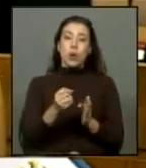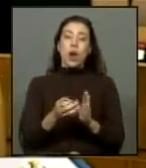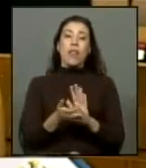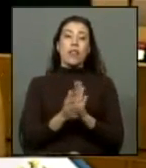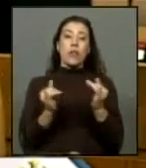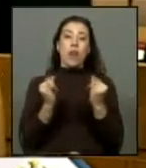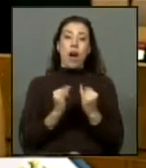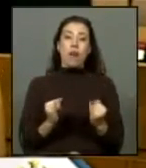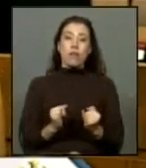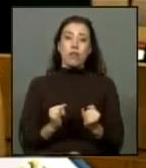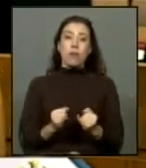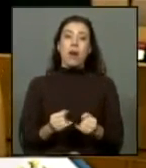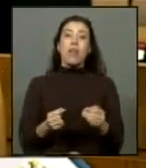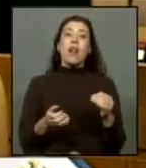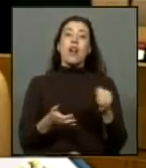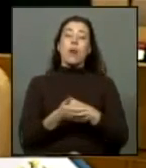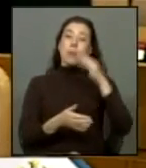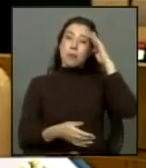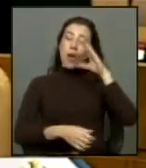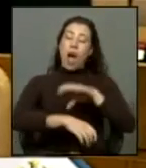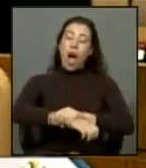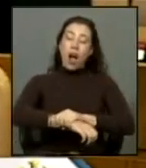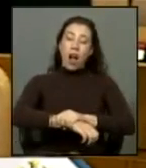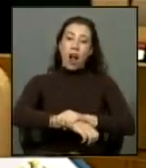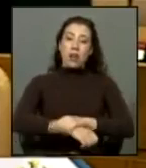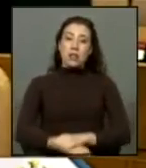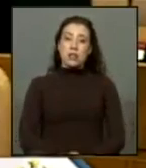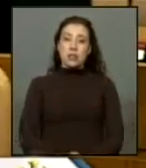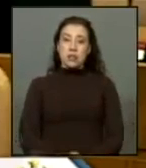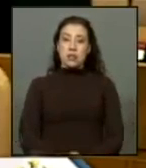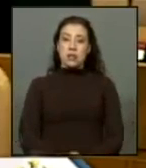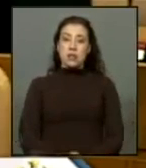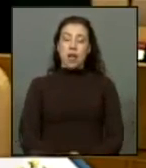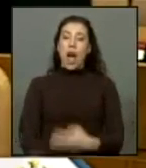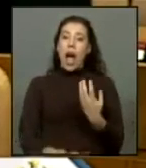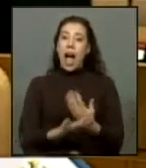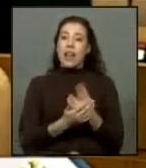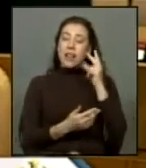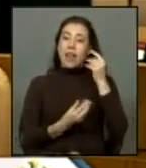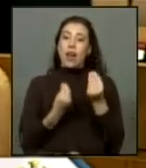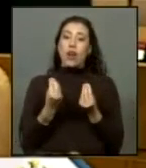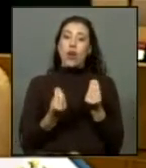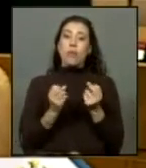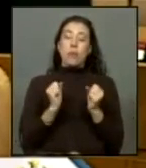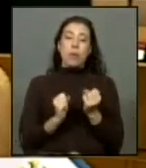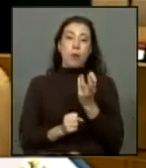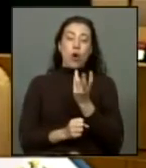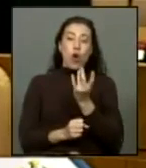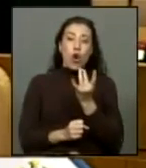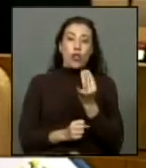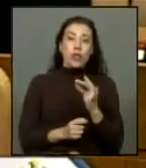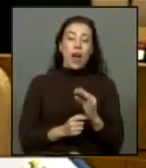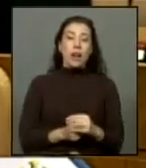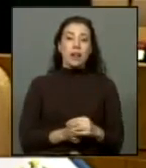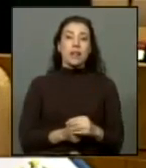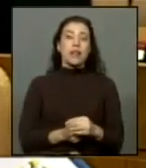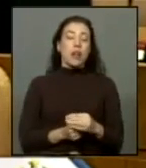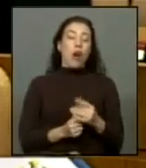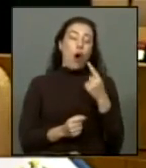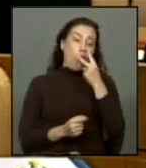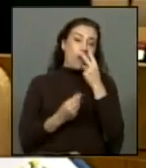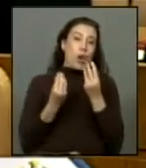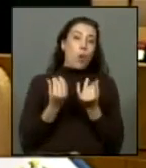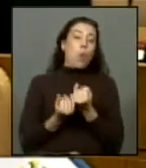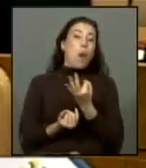tipo que se dieron bajo la dictadura a los años de cárcel? ¿alguien tiene una idea de cómo podemos cuantificar medir o determinar